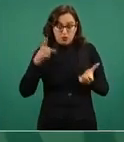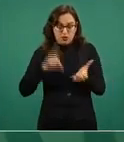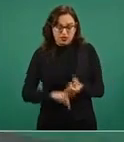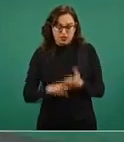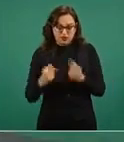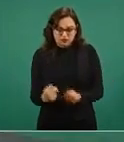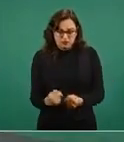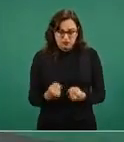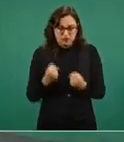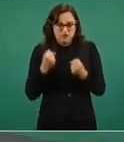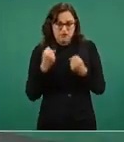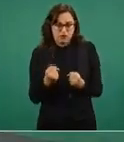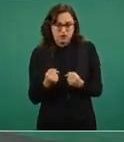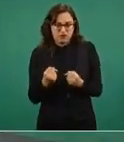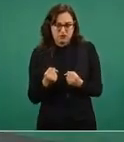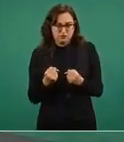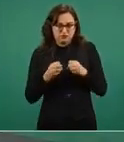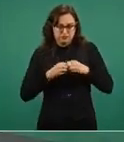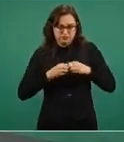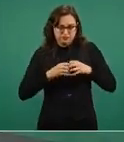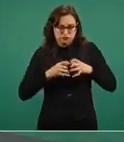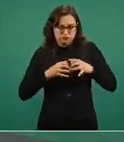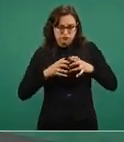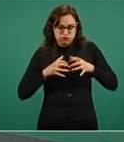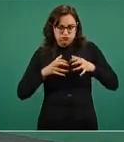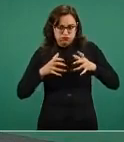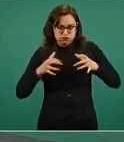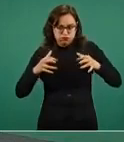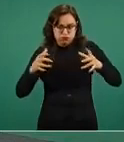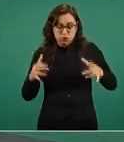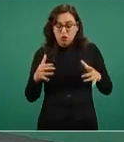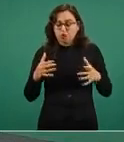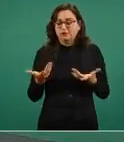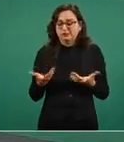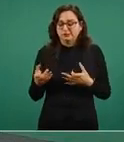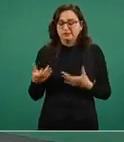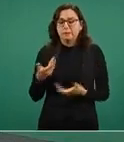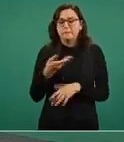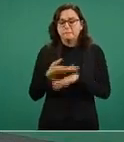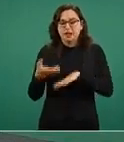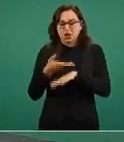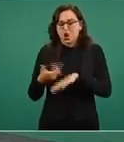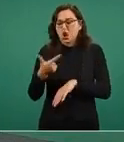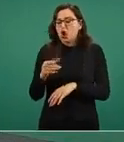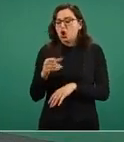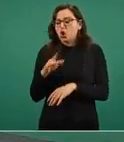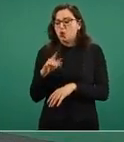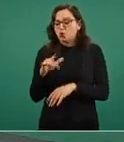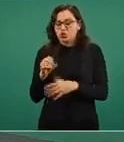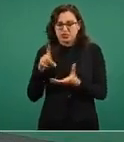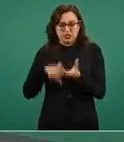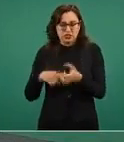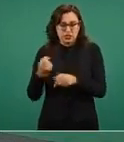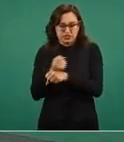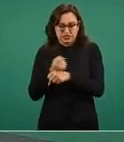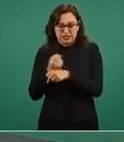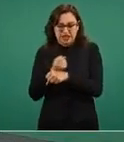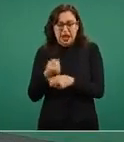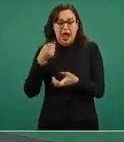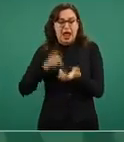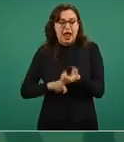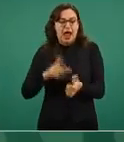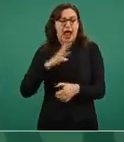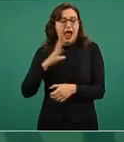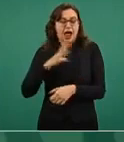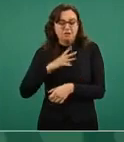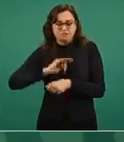y fabrican anticuerpos que son proteínas especializadas para neutralizar al virus. Esto le ocurre a la persona